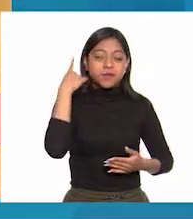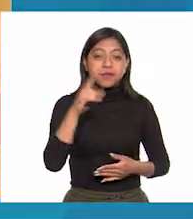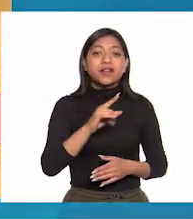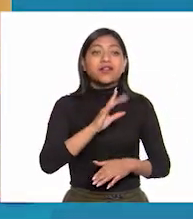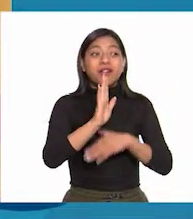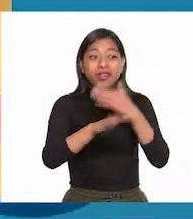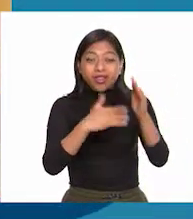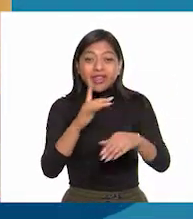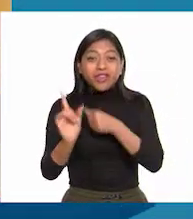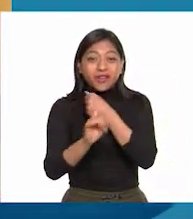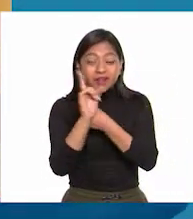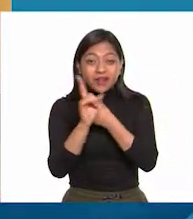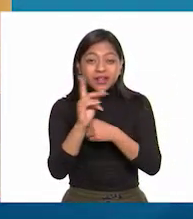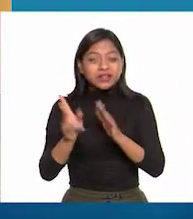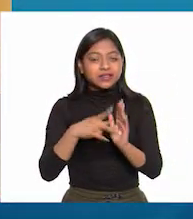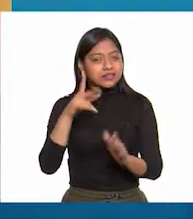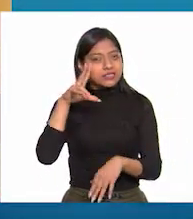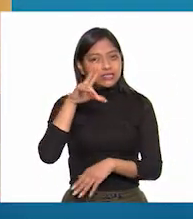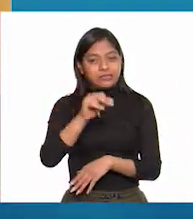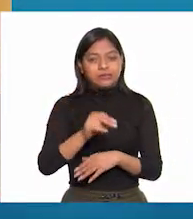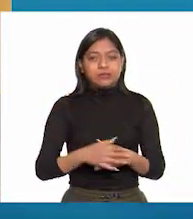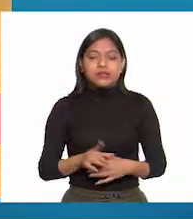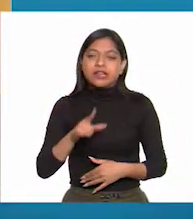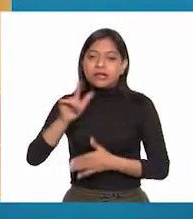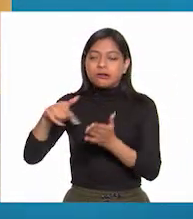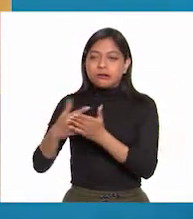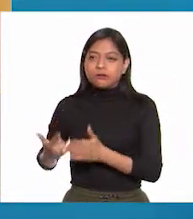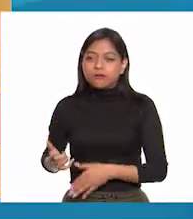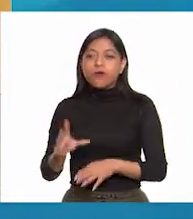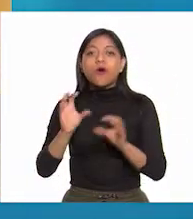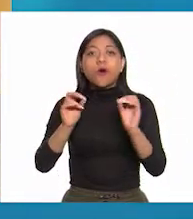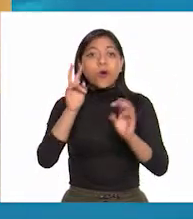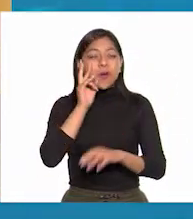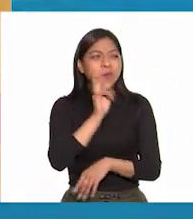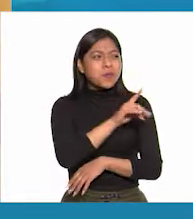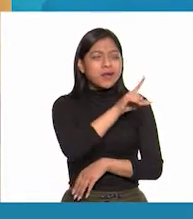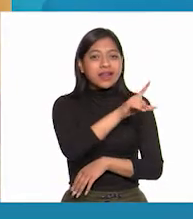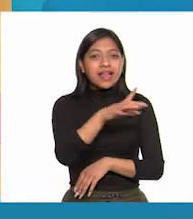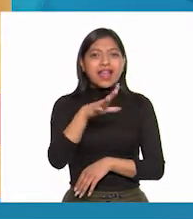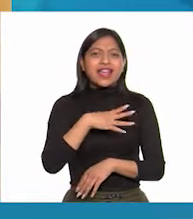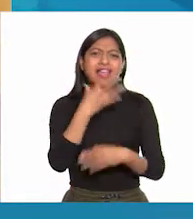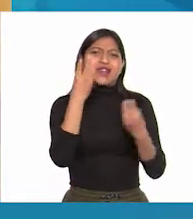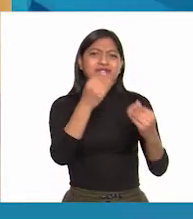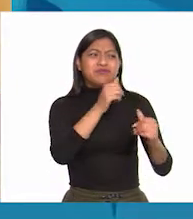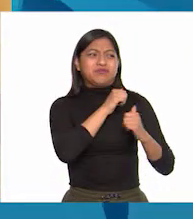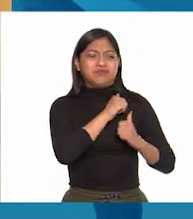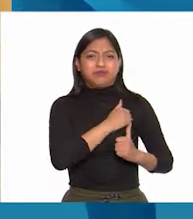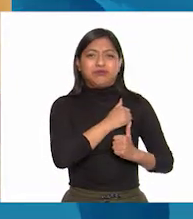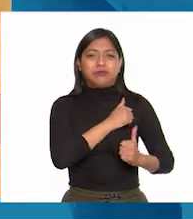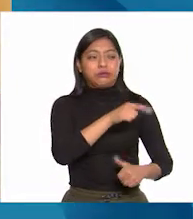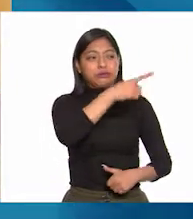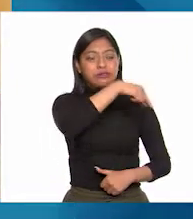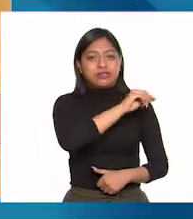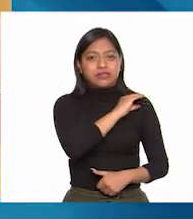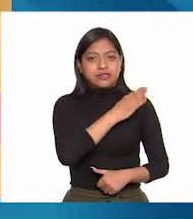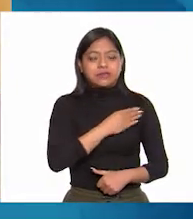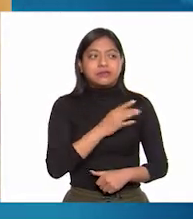repitieran los excesos de Guanajuato o ante el peligro de verse acorralado por las ordenadas tropas de Calleja.